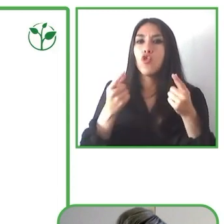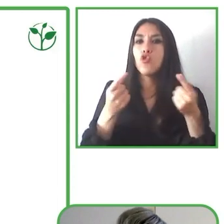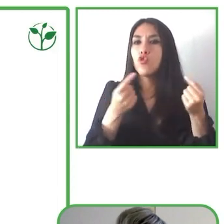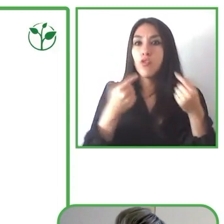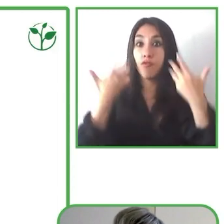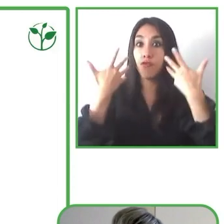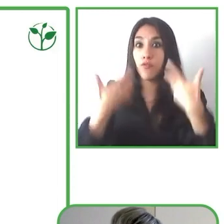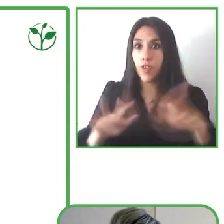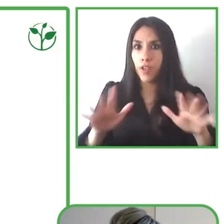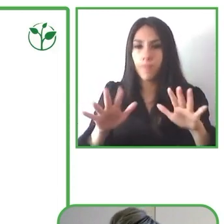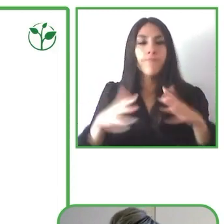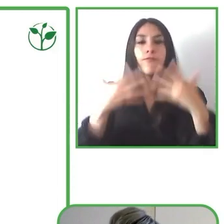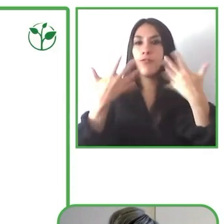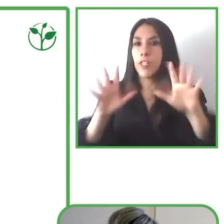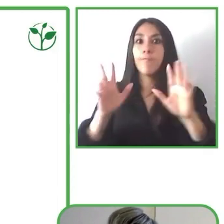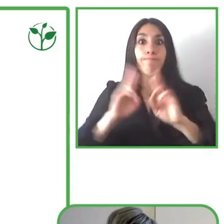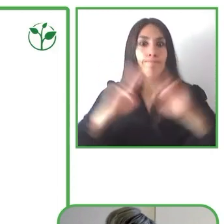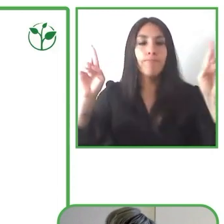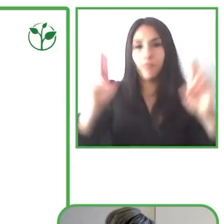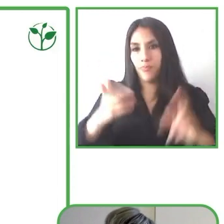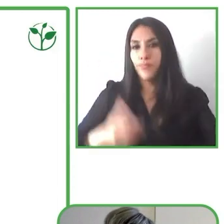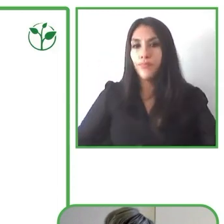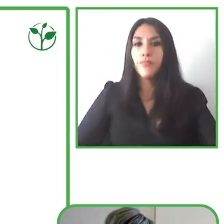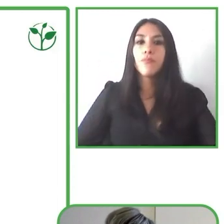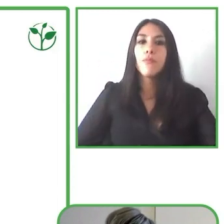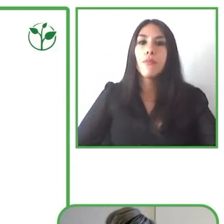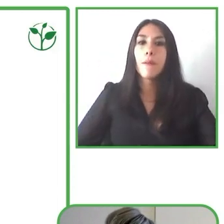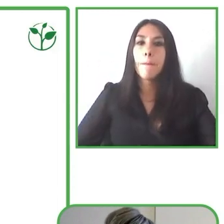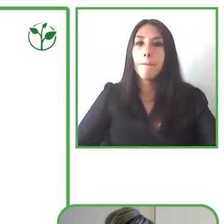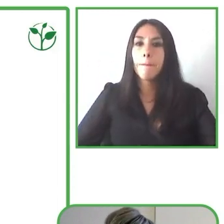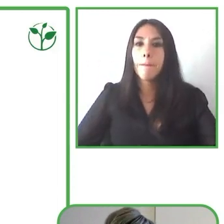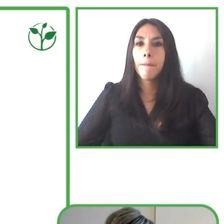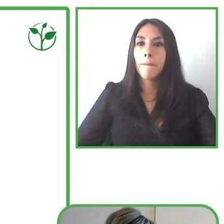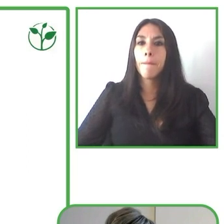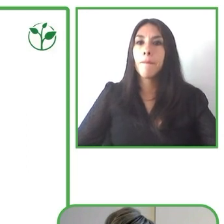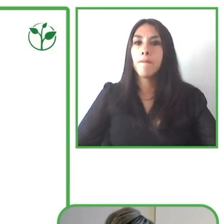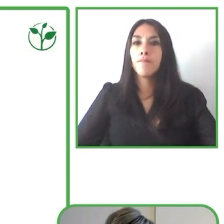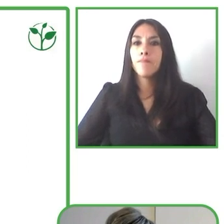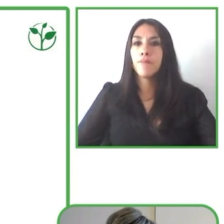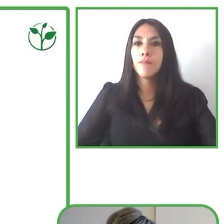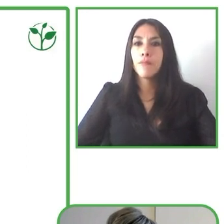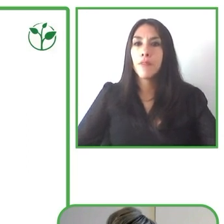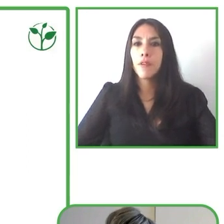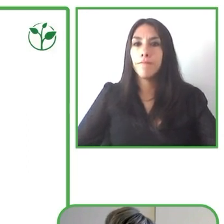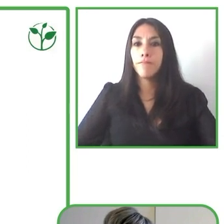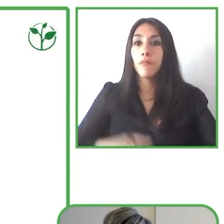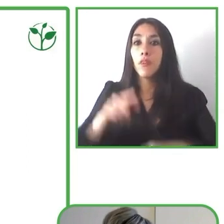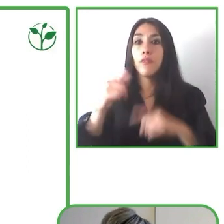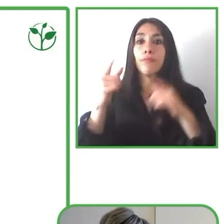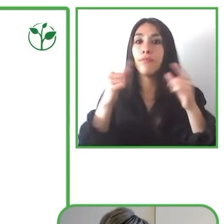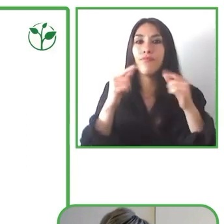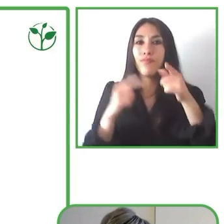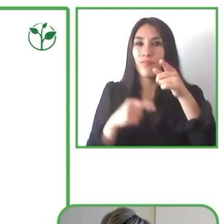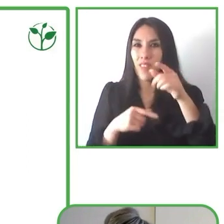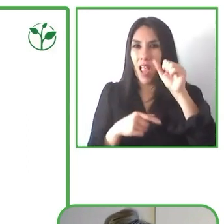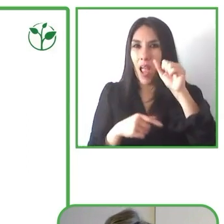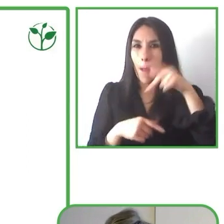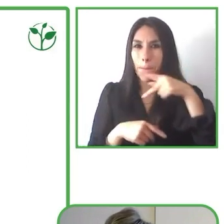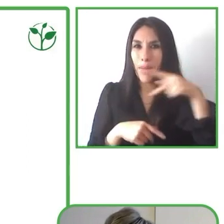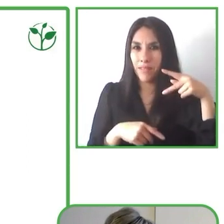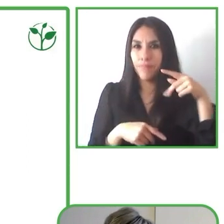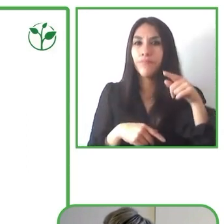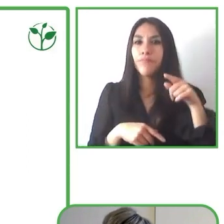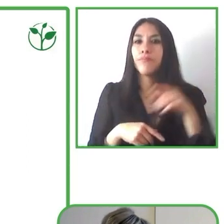Visión de futuro, hacer de Benká una referencia mundial en aplicaciones accesibles.